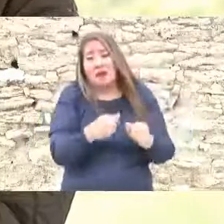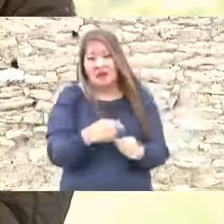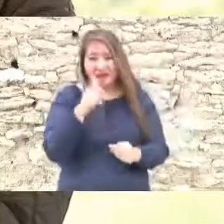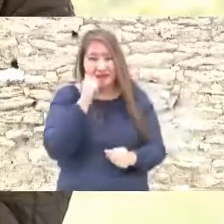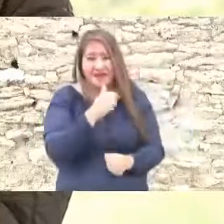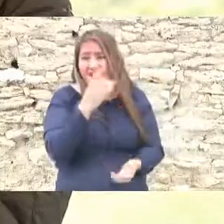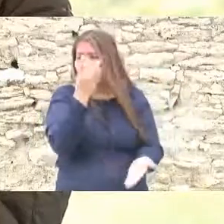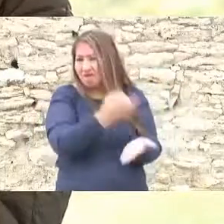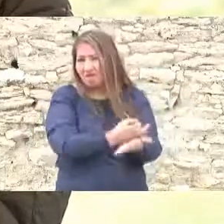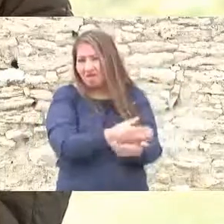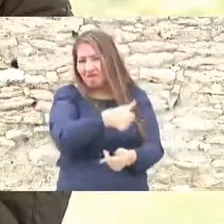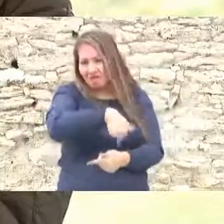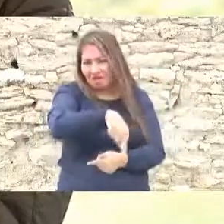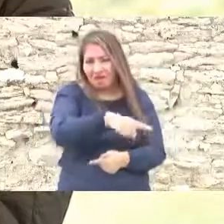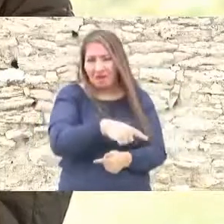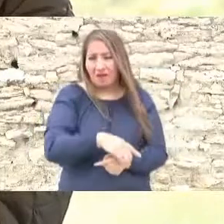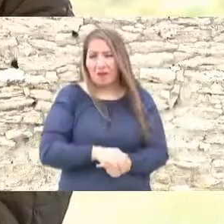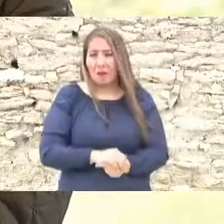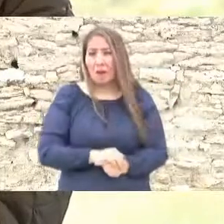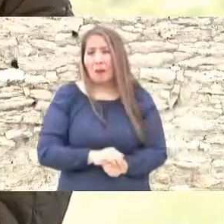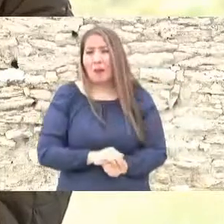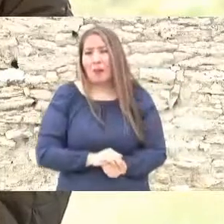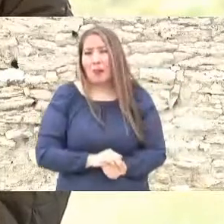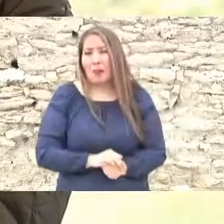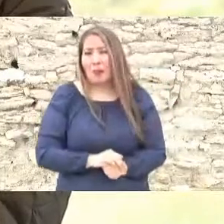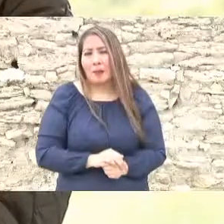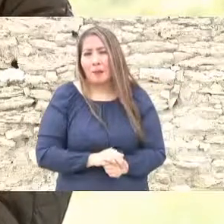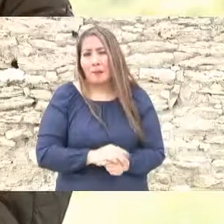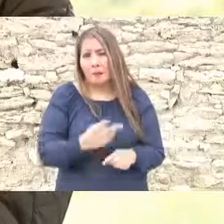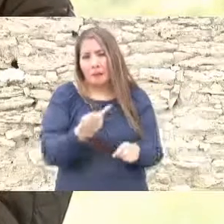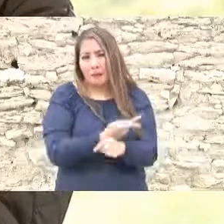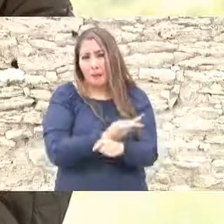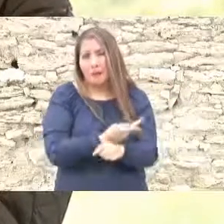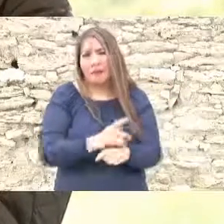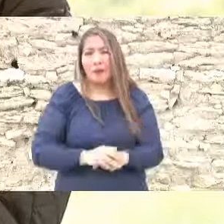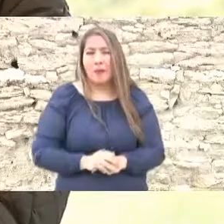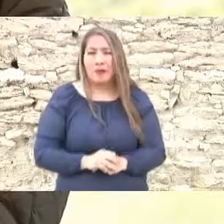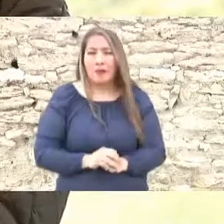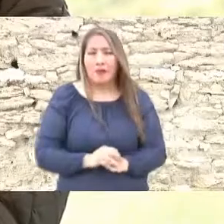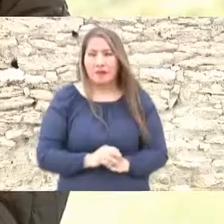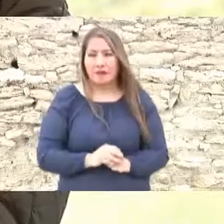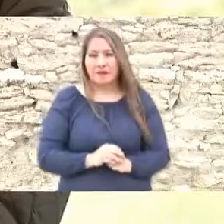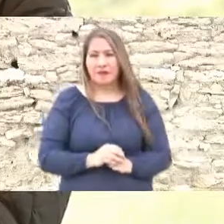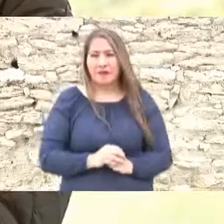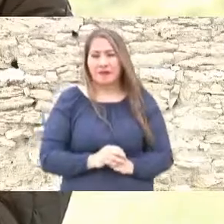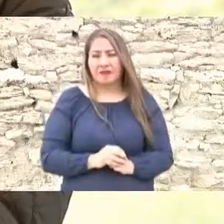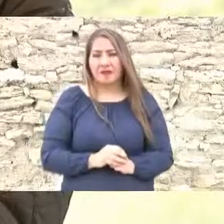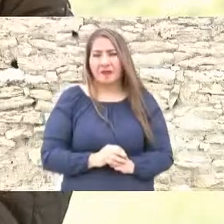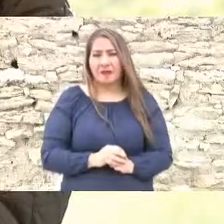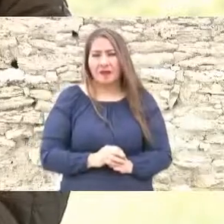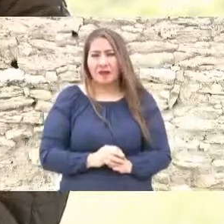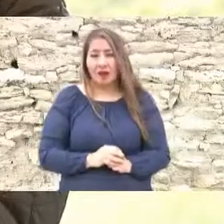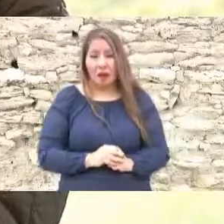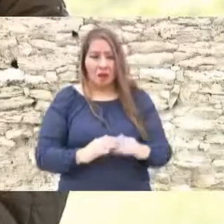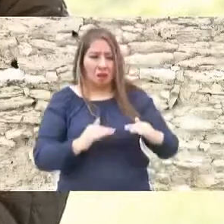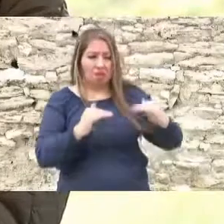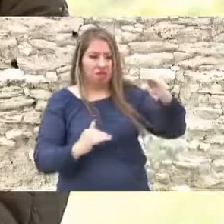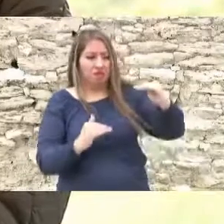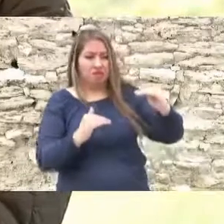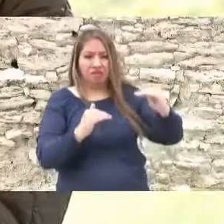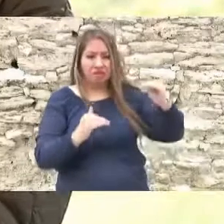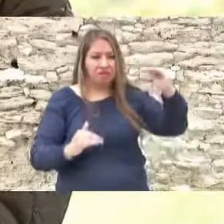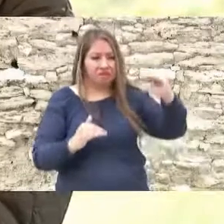único que causa es más desigualdad